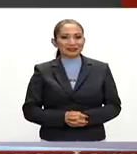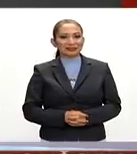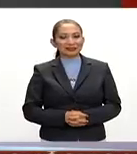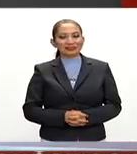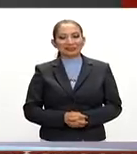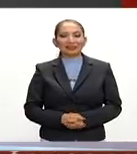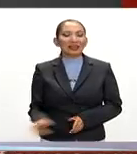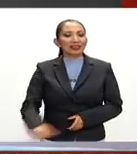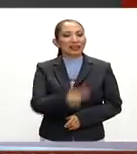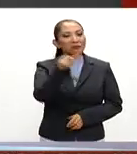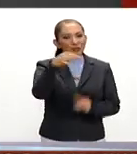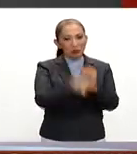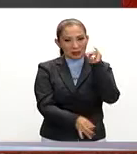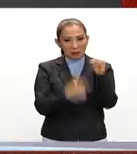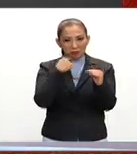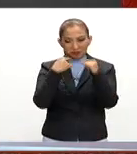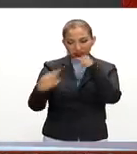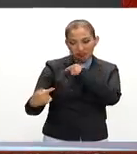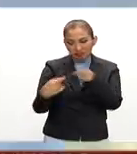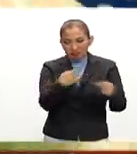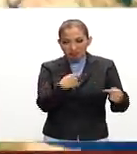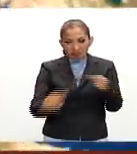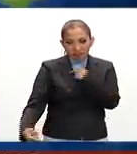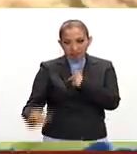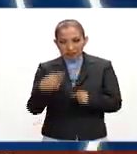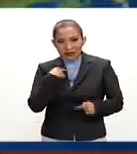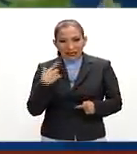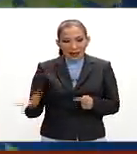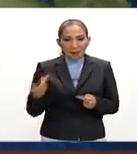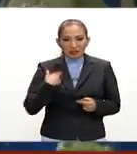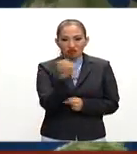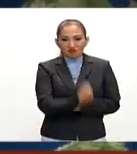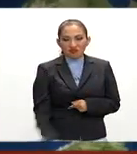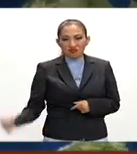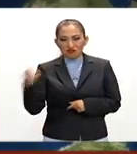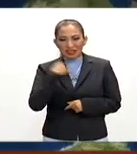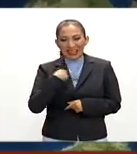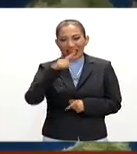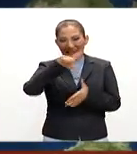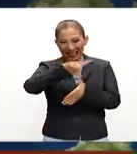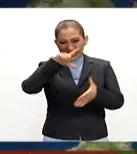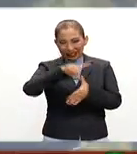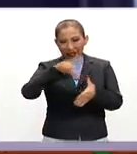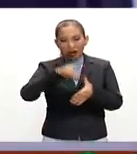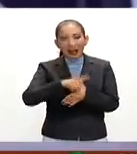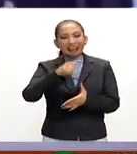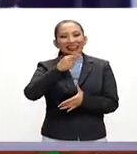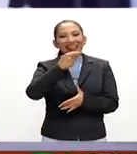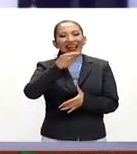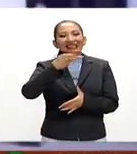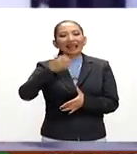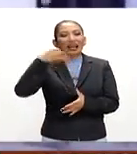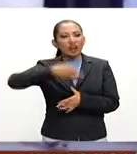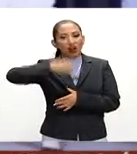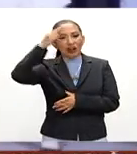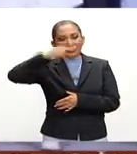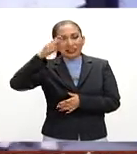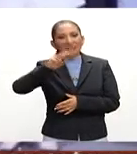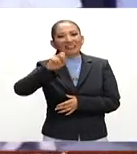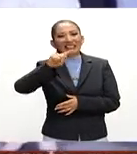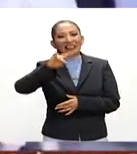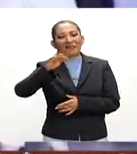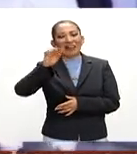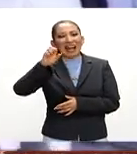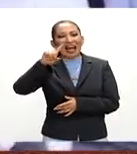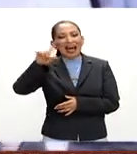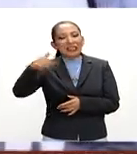Y luego de este último debate, celebridades latinas como Vicente Fernández, los Tigres del Norte, entre otros, realizaron